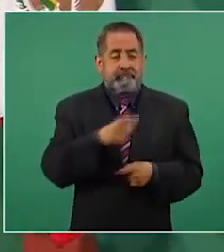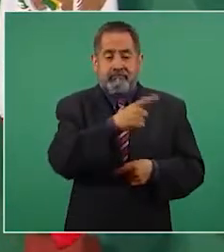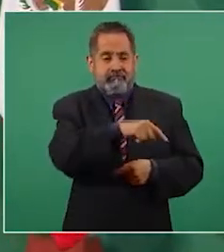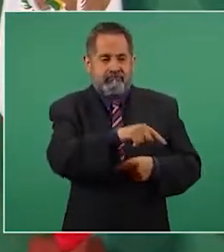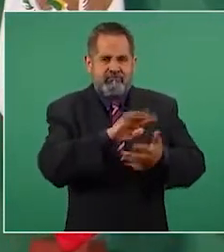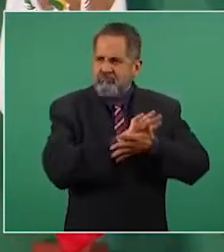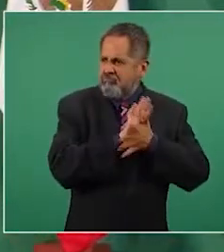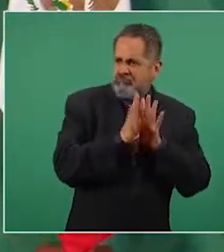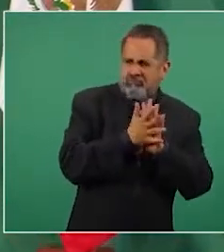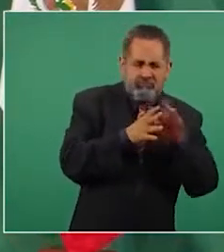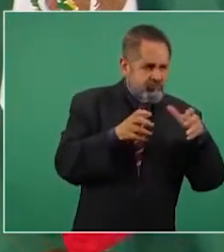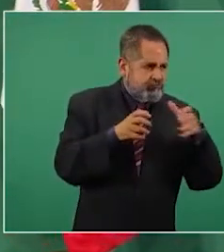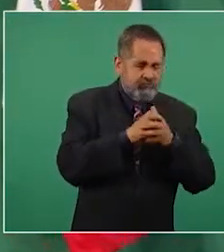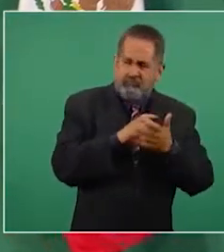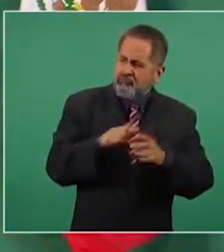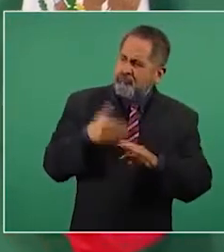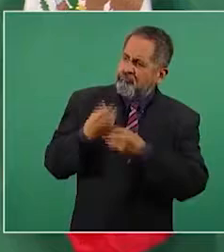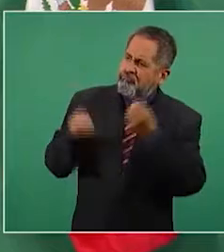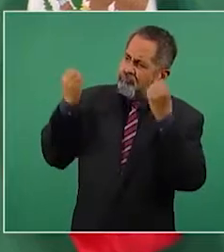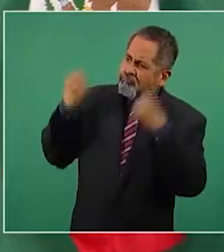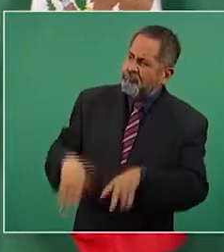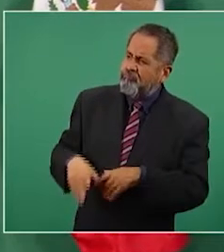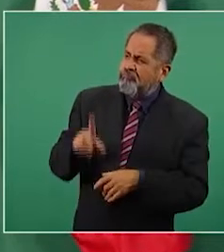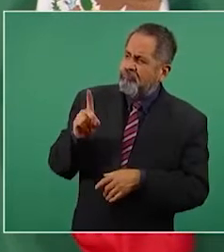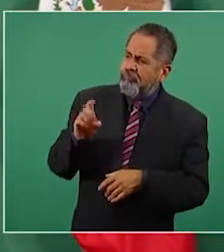contra la democracia.